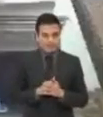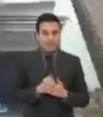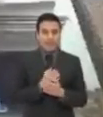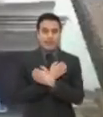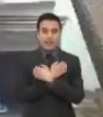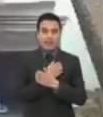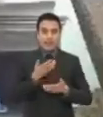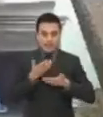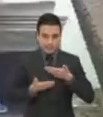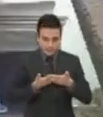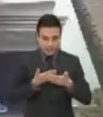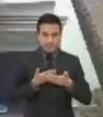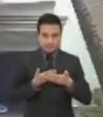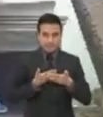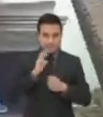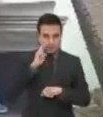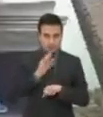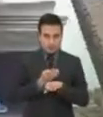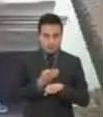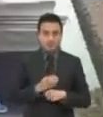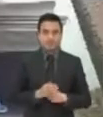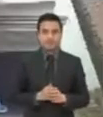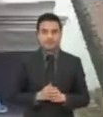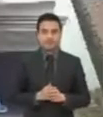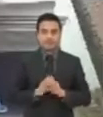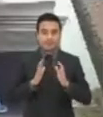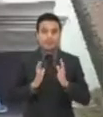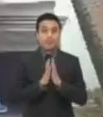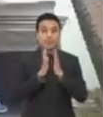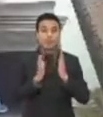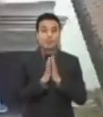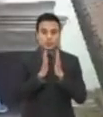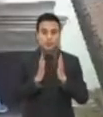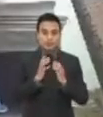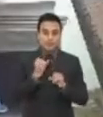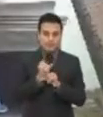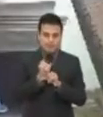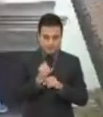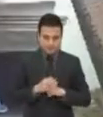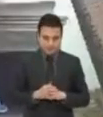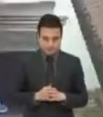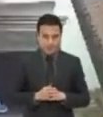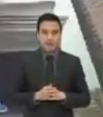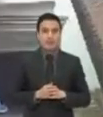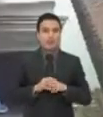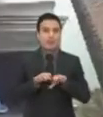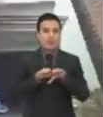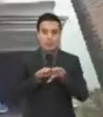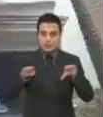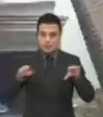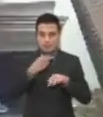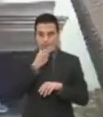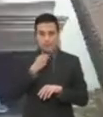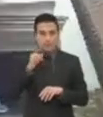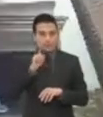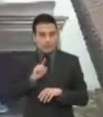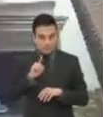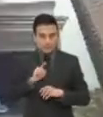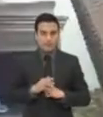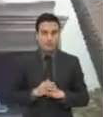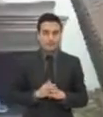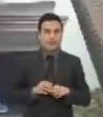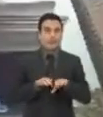ética de la responsabilidad, democratización digital, igualdad entre hombres y mujeres,